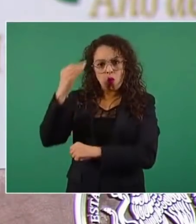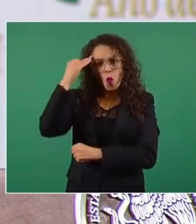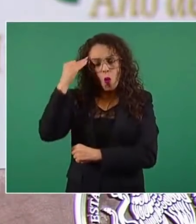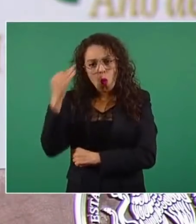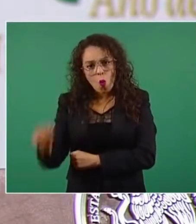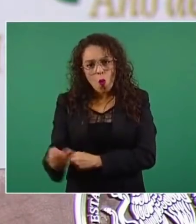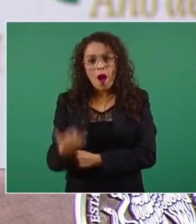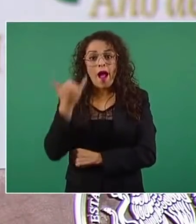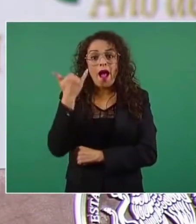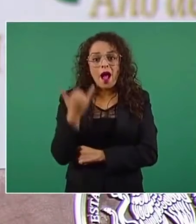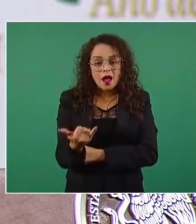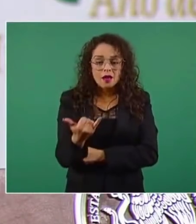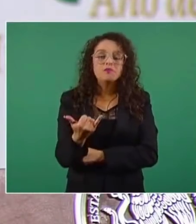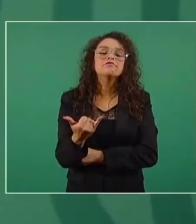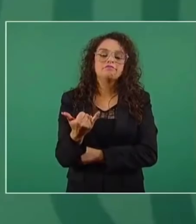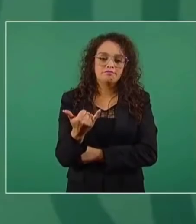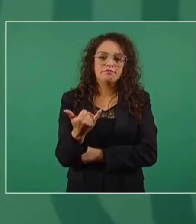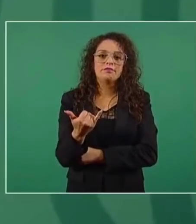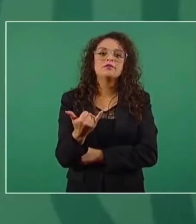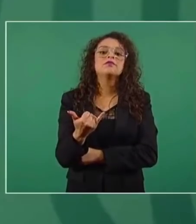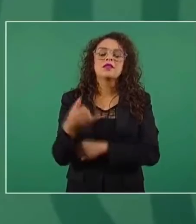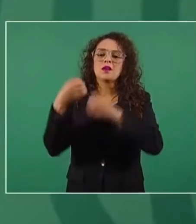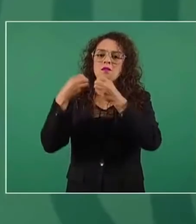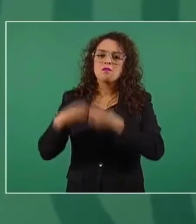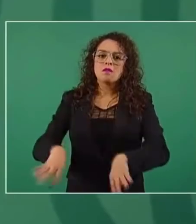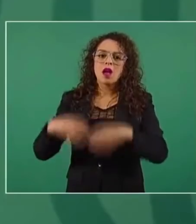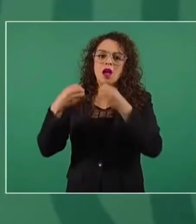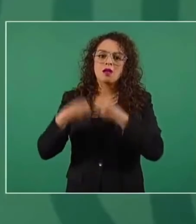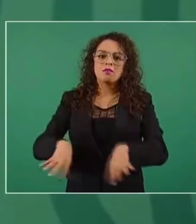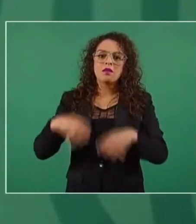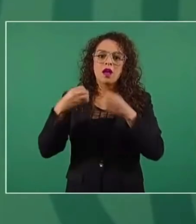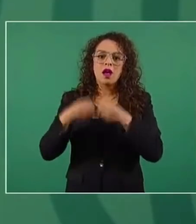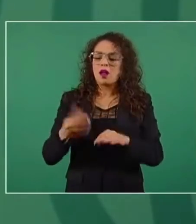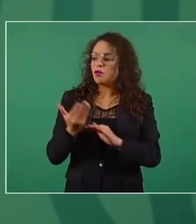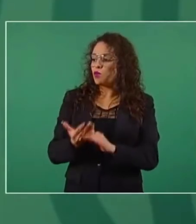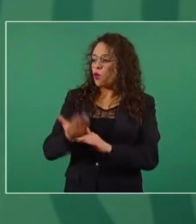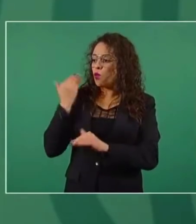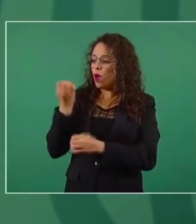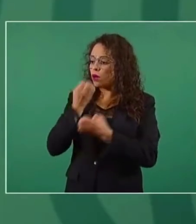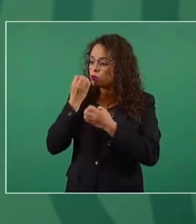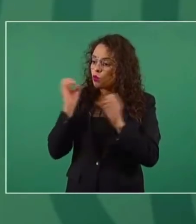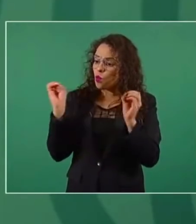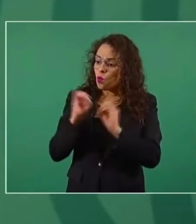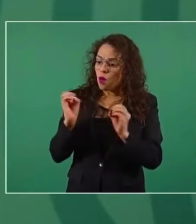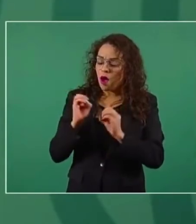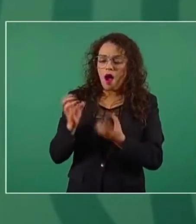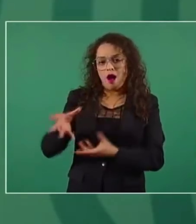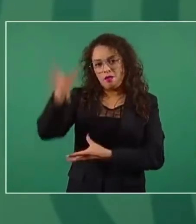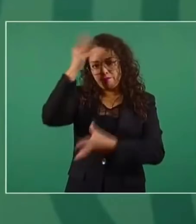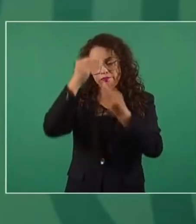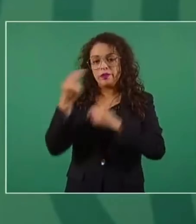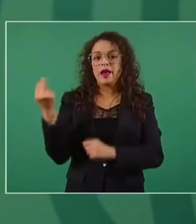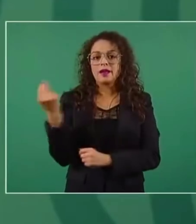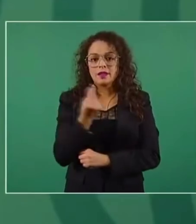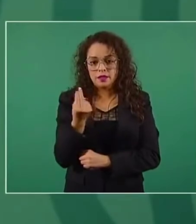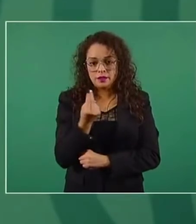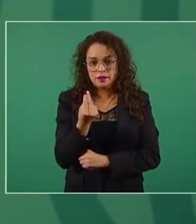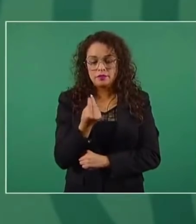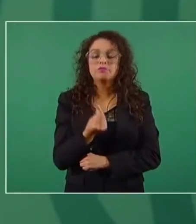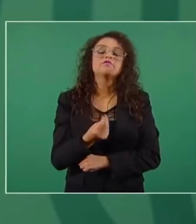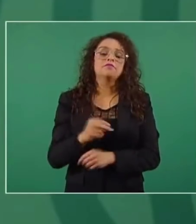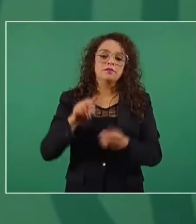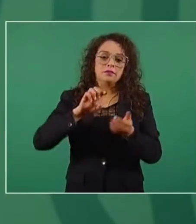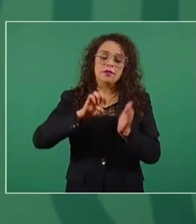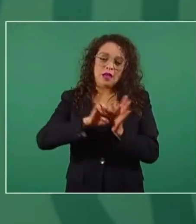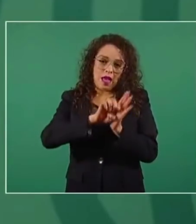riesgos de la pérdida de aprendizaje, así como a las brechas educativas que agravan fenómenos como la pobreza,